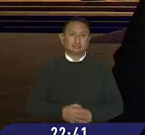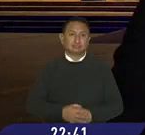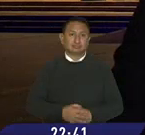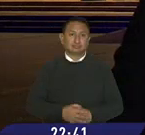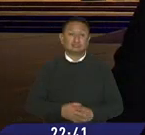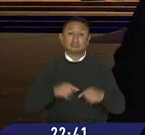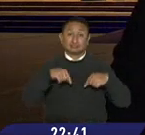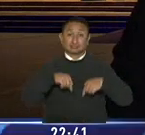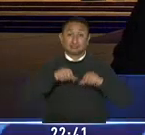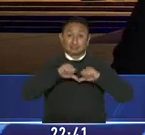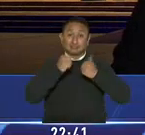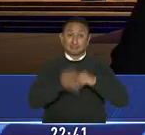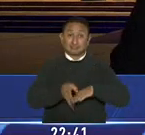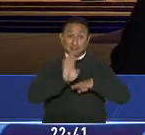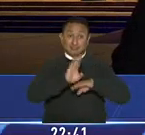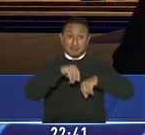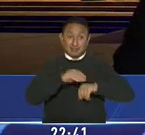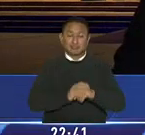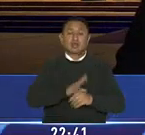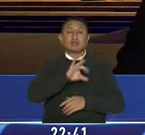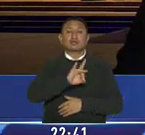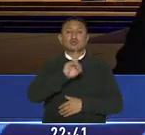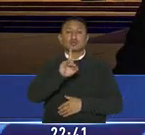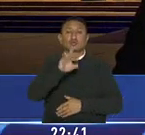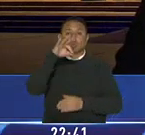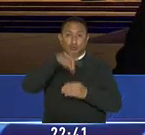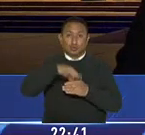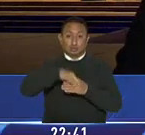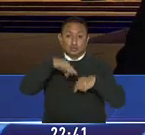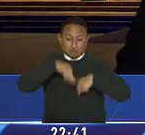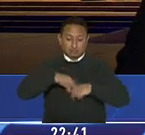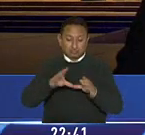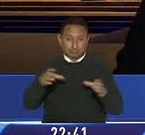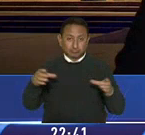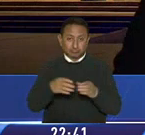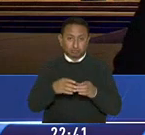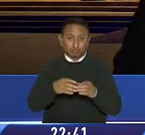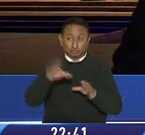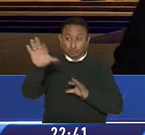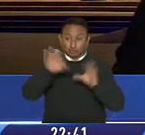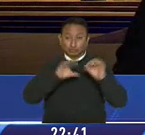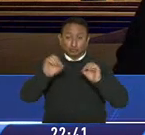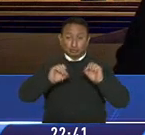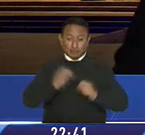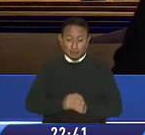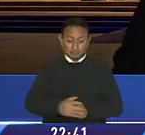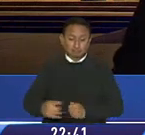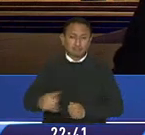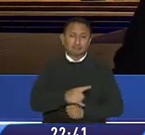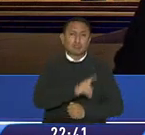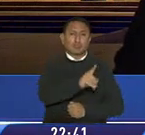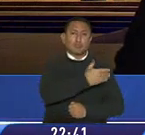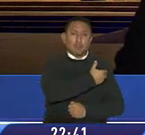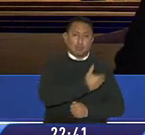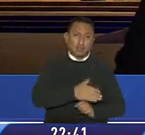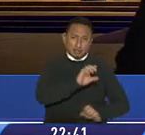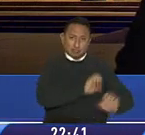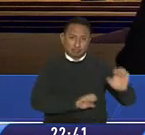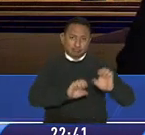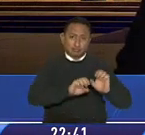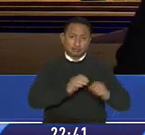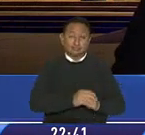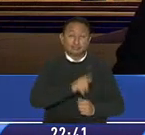pleno de la asamblea nacional aprobó con 81 votos la conformación de la comisión pluripartidista ad hoc que valorará a la presidenta del parlamento